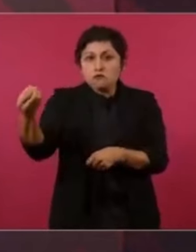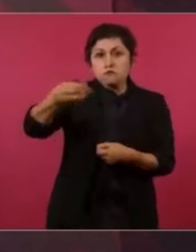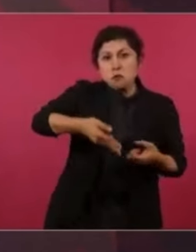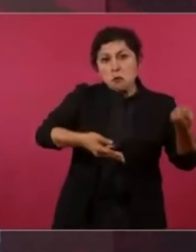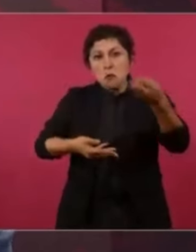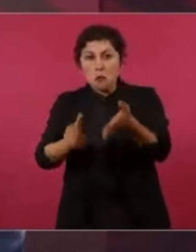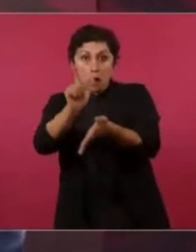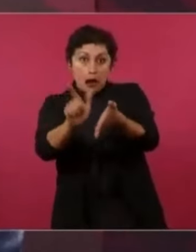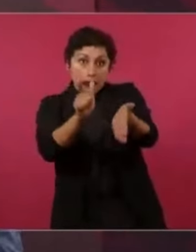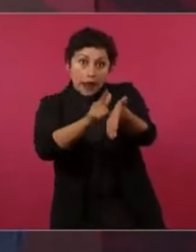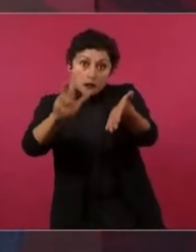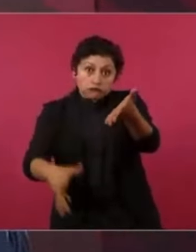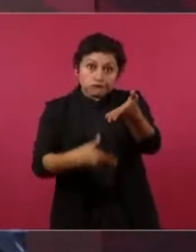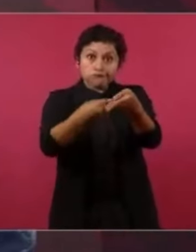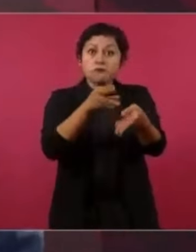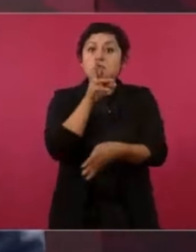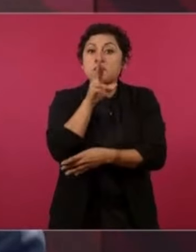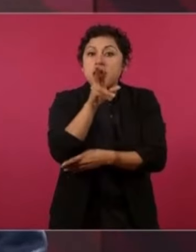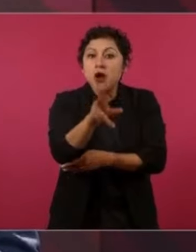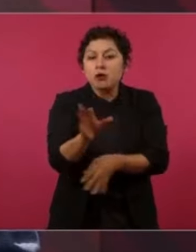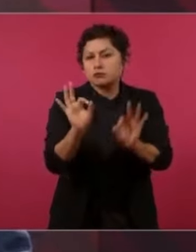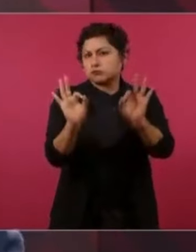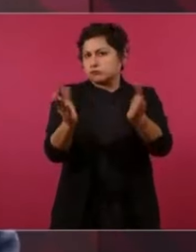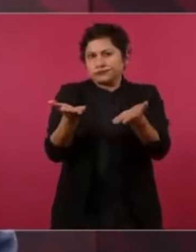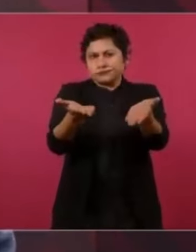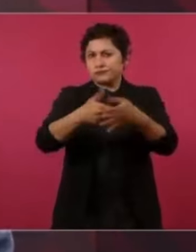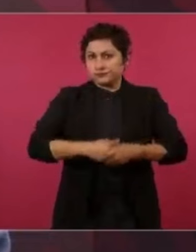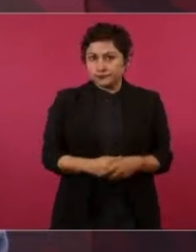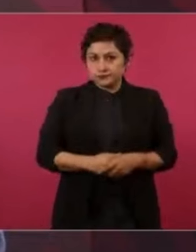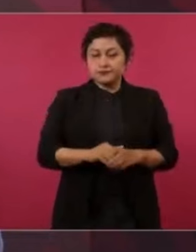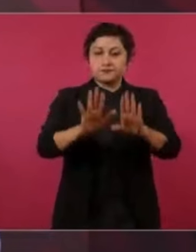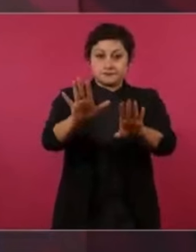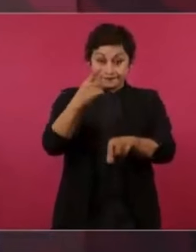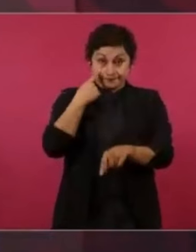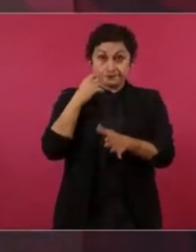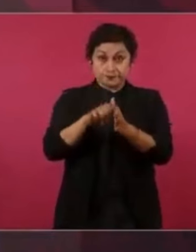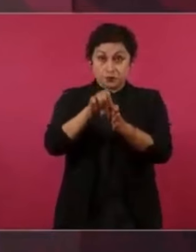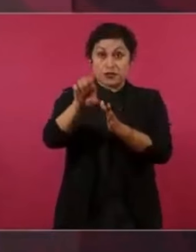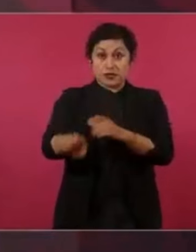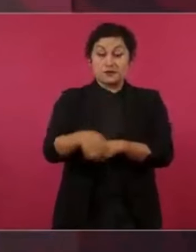pues adelante. Por ejemplo, se nos fue en la iniciativa